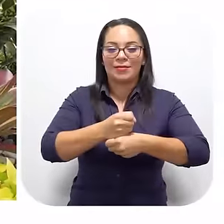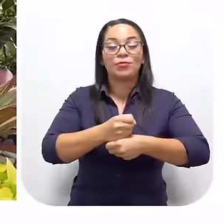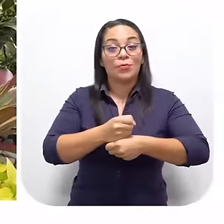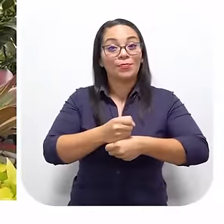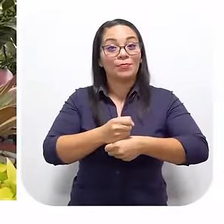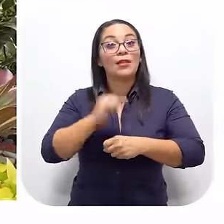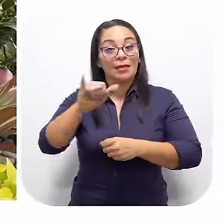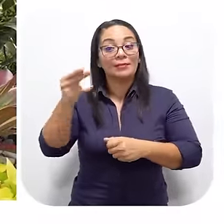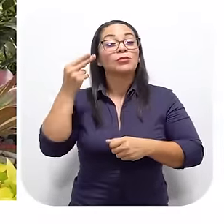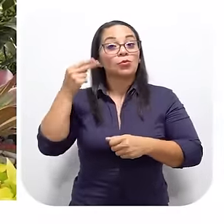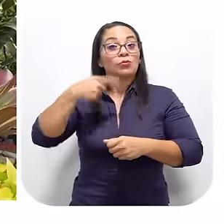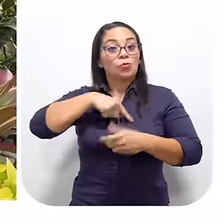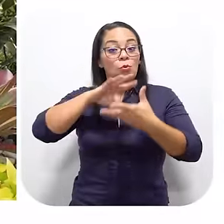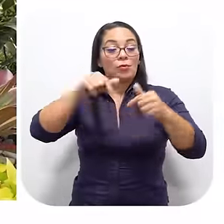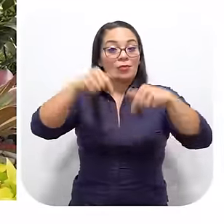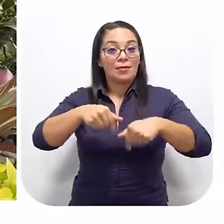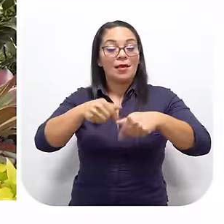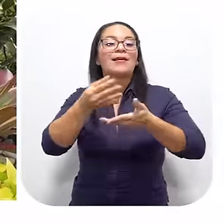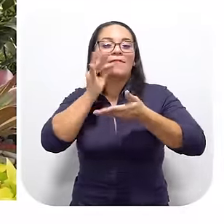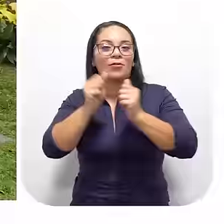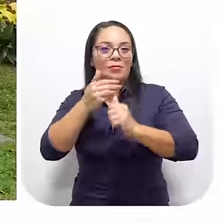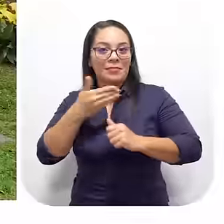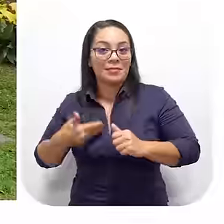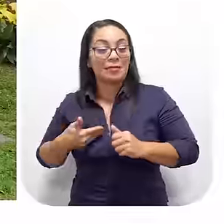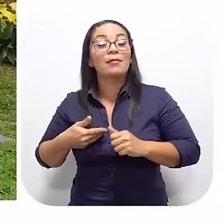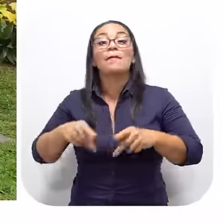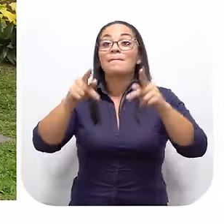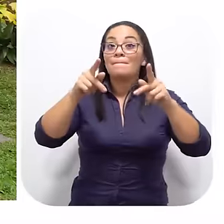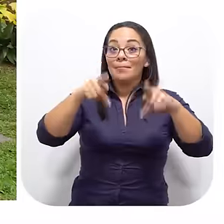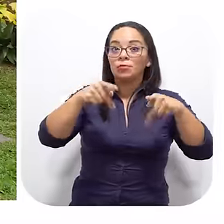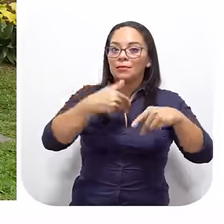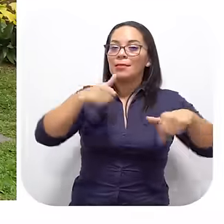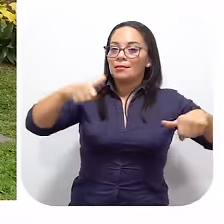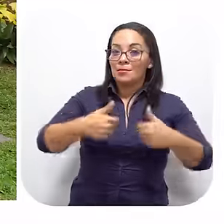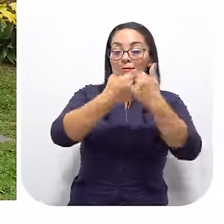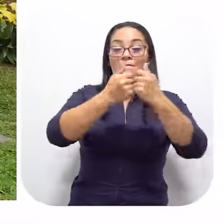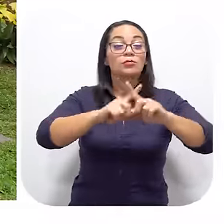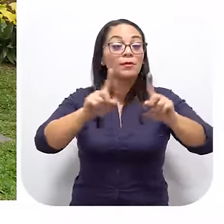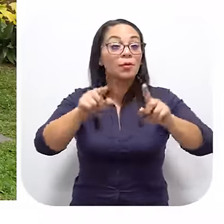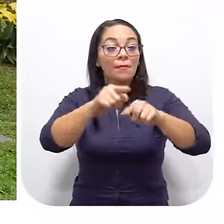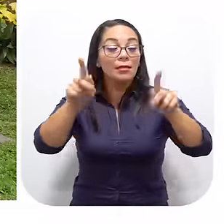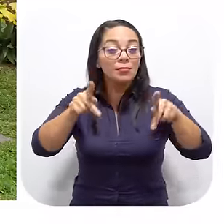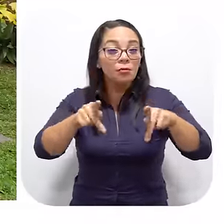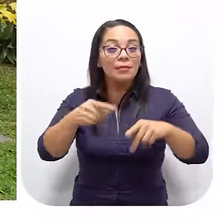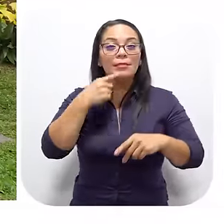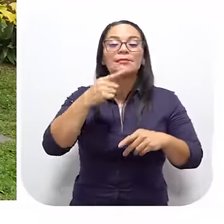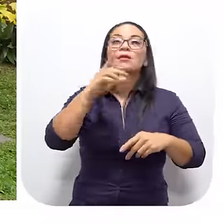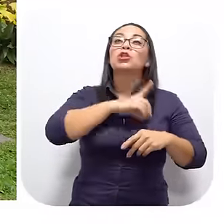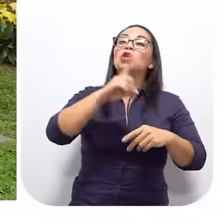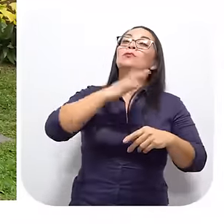Esas son las historias Que le contamos De Cafeteando Gente con estos desafíos Gente en lugar de decir